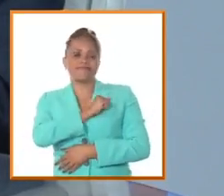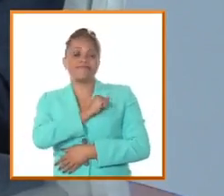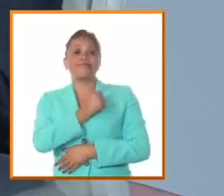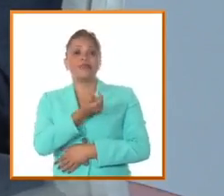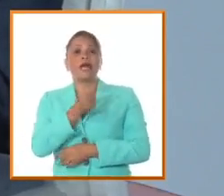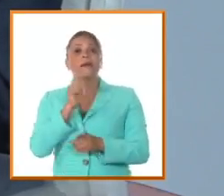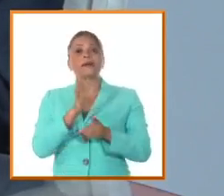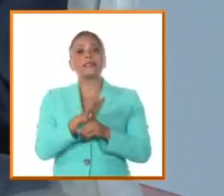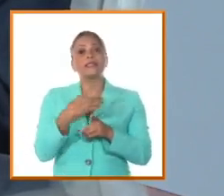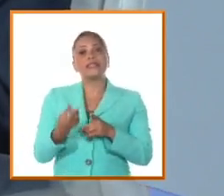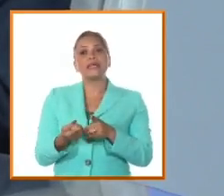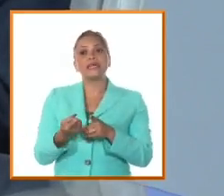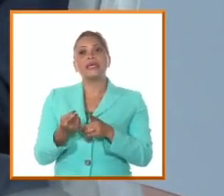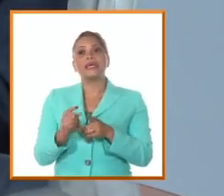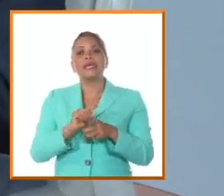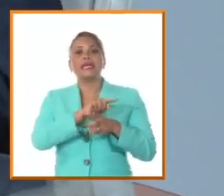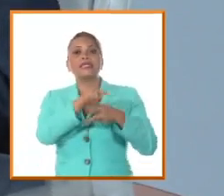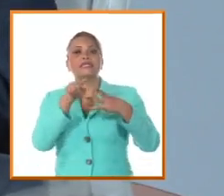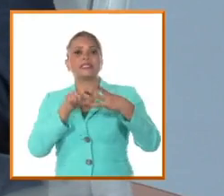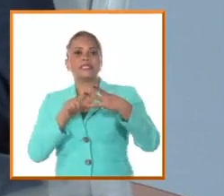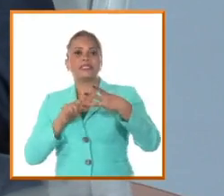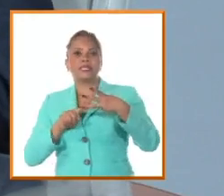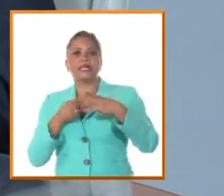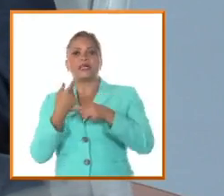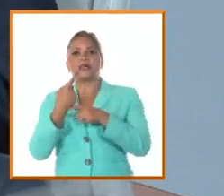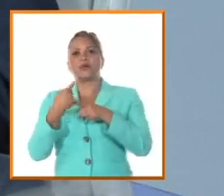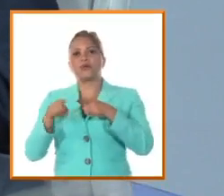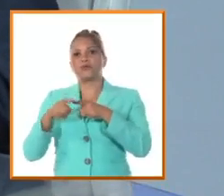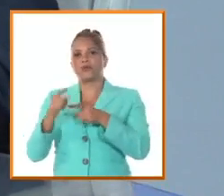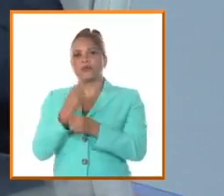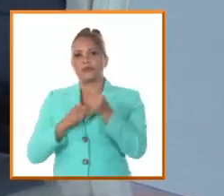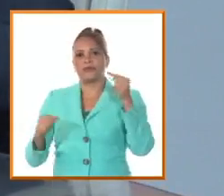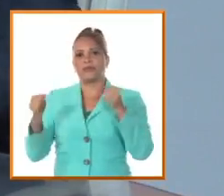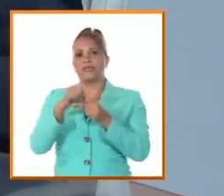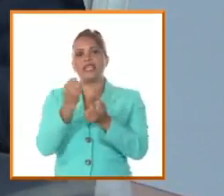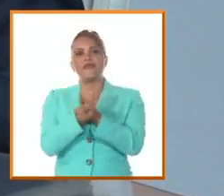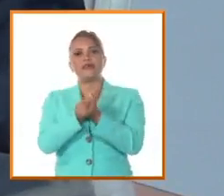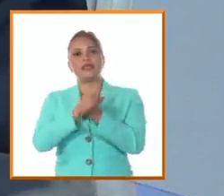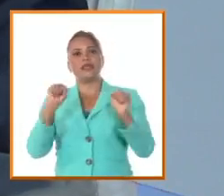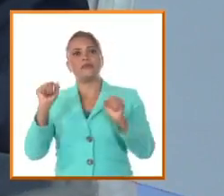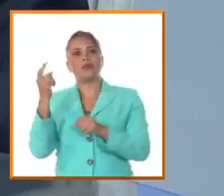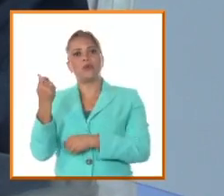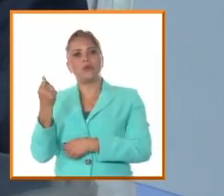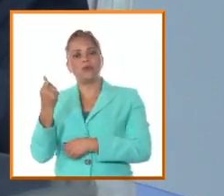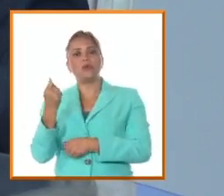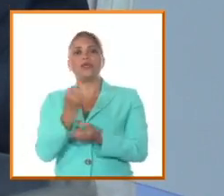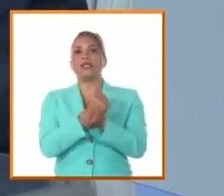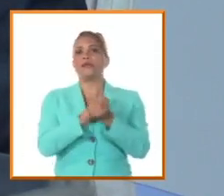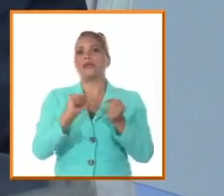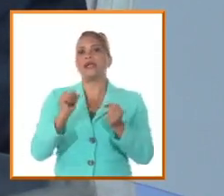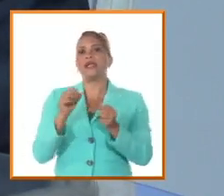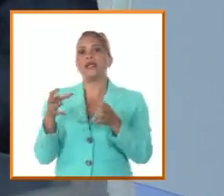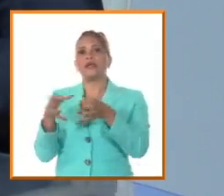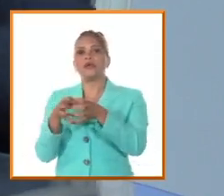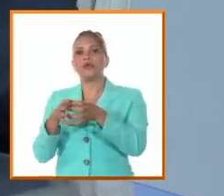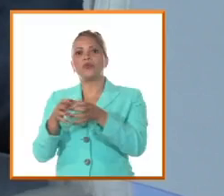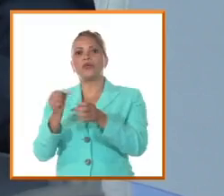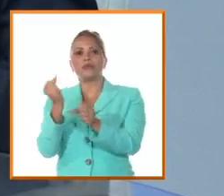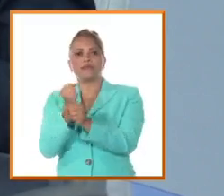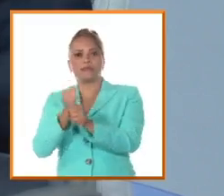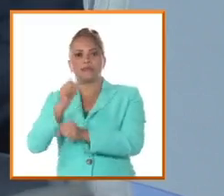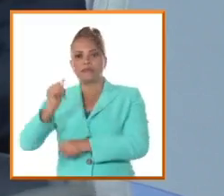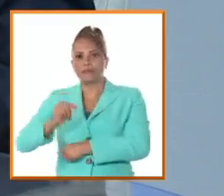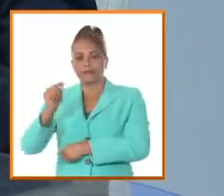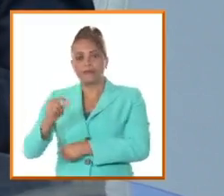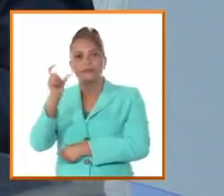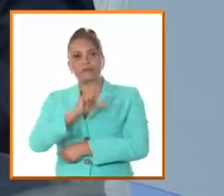partir de una fórmula que imbricaba tres elementos fundamentales. El liberalismo económico, liberar las fuerzas productivas del Camagüey. El Camagüey,